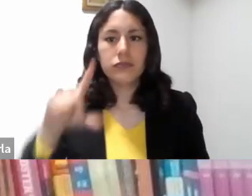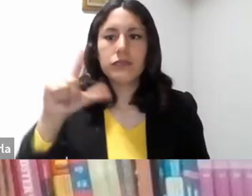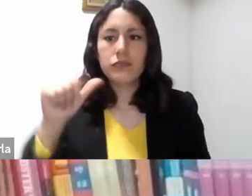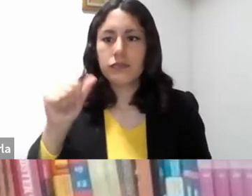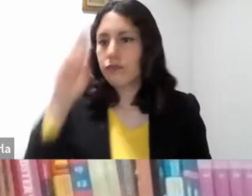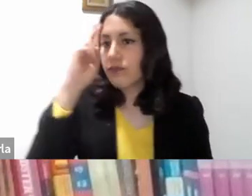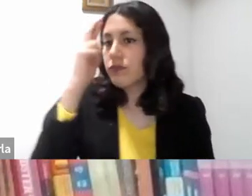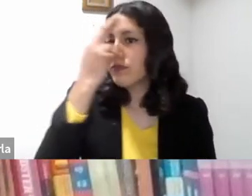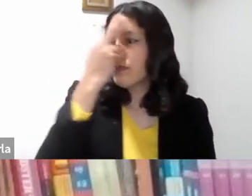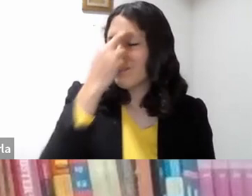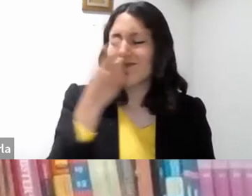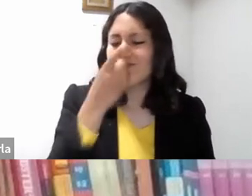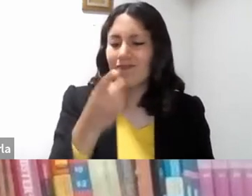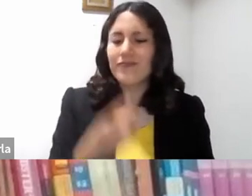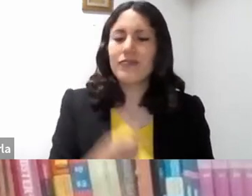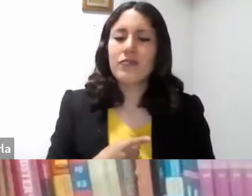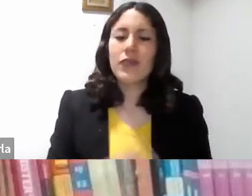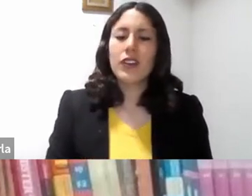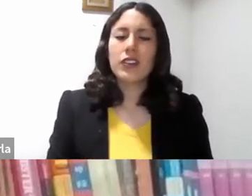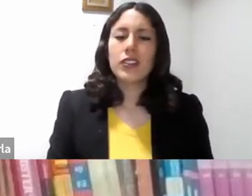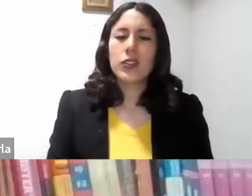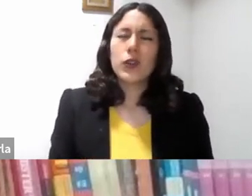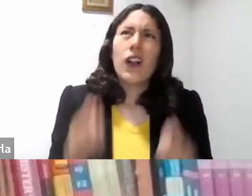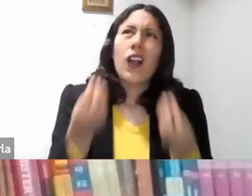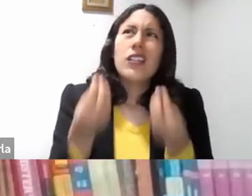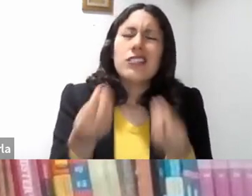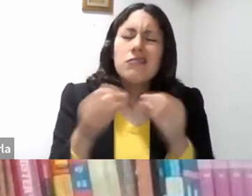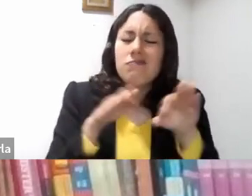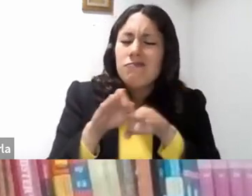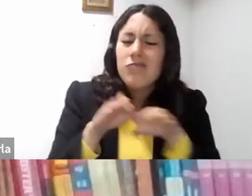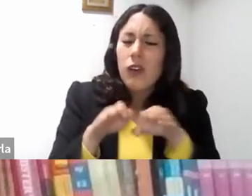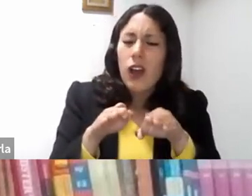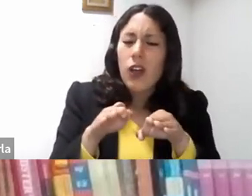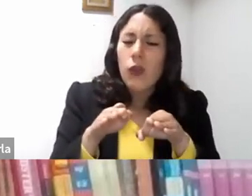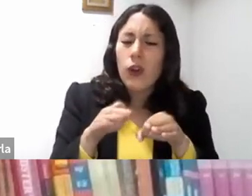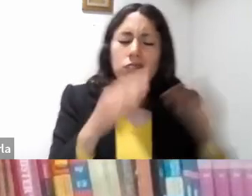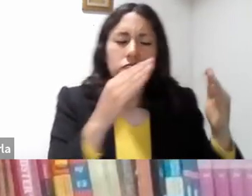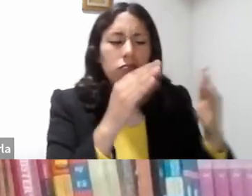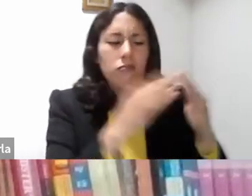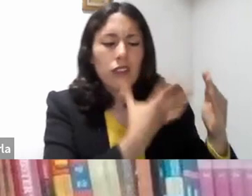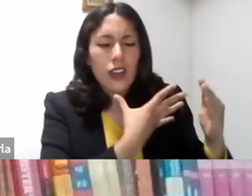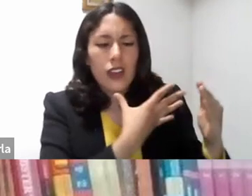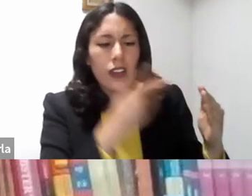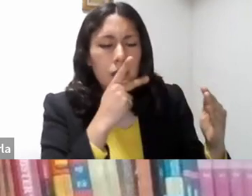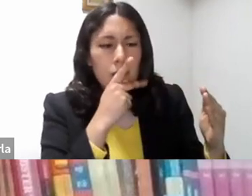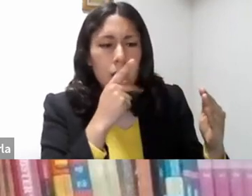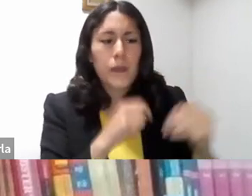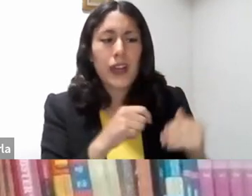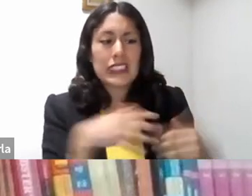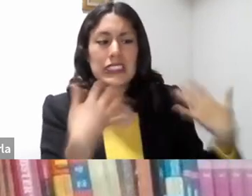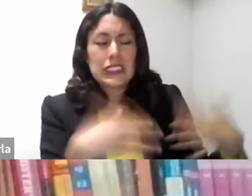y se dijo, ¿Cuántos trabajadores en casa de mi padre tienen pan de sobra y yo aquí me estoy muriendo de hambre?